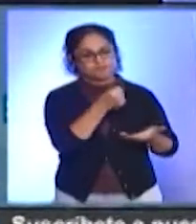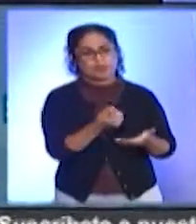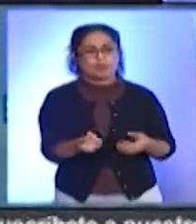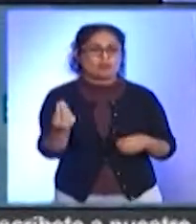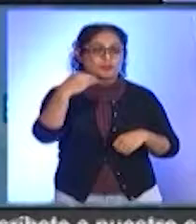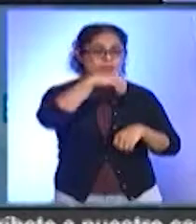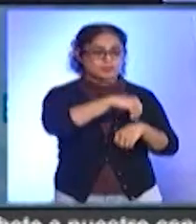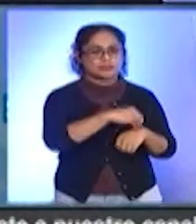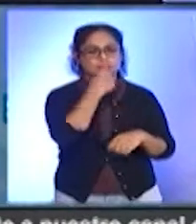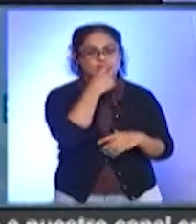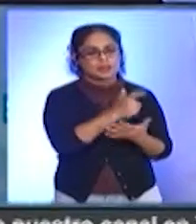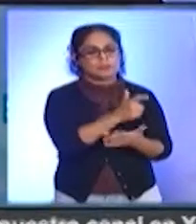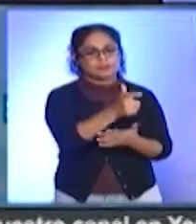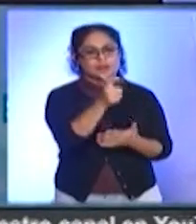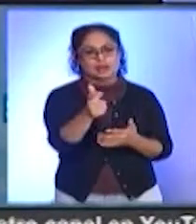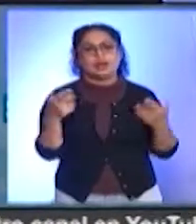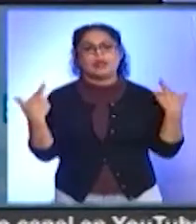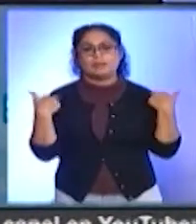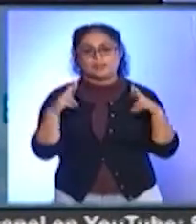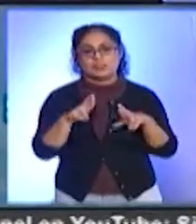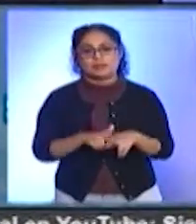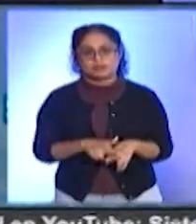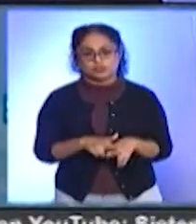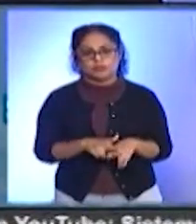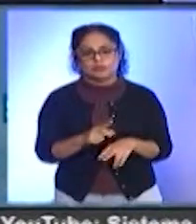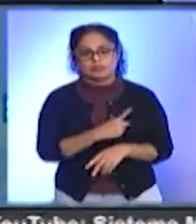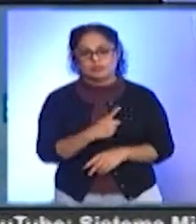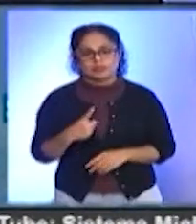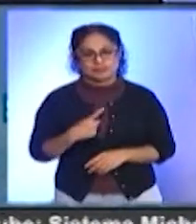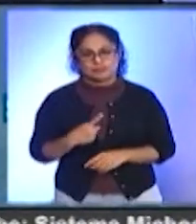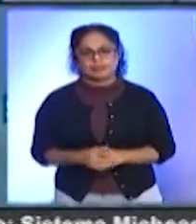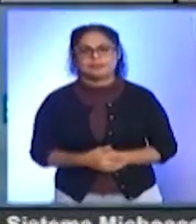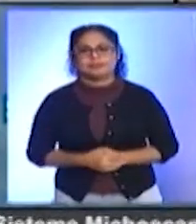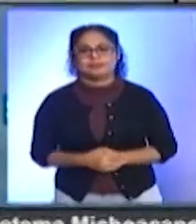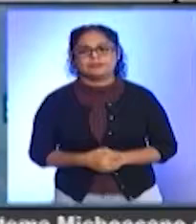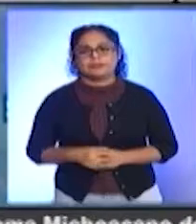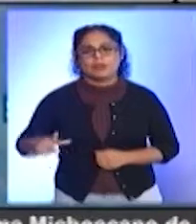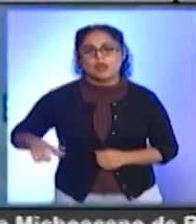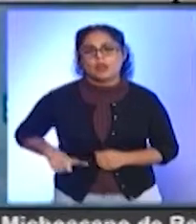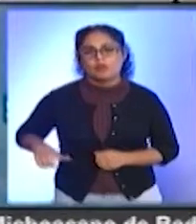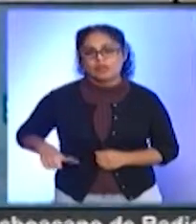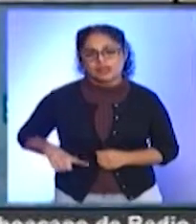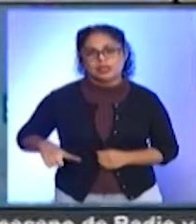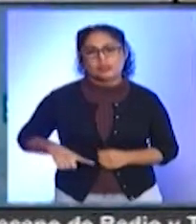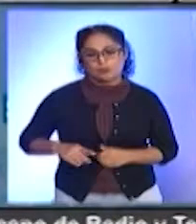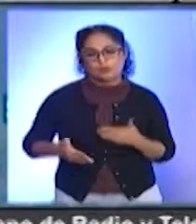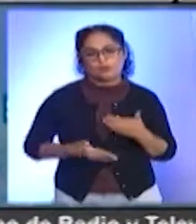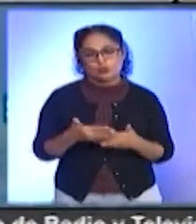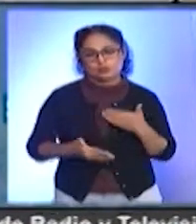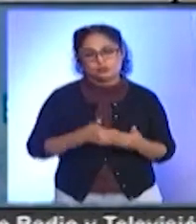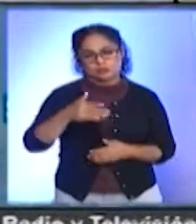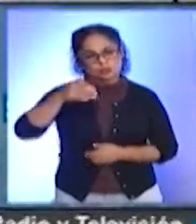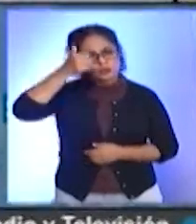pagar a los trabajadores de la educación lo que se les adeuda. El gobernador electo de Michoacán, Alfredo